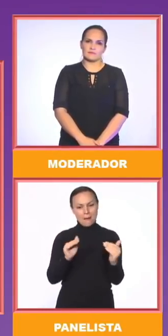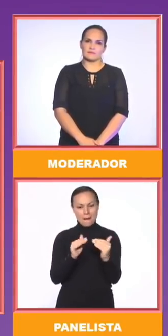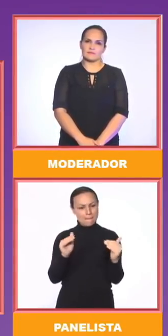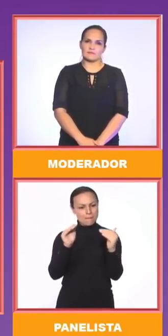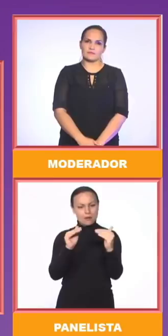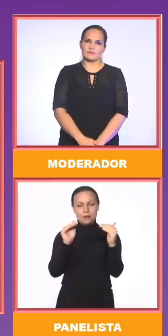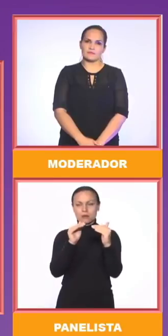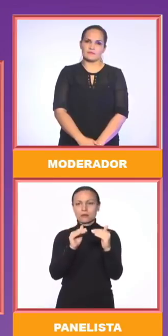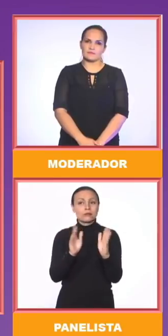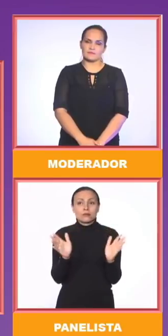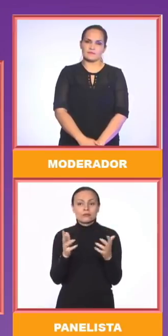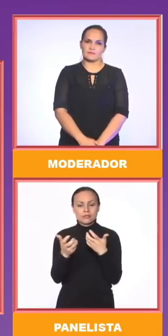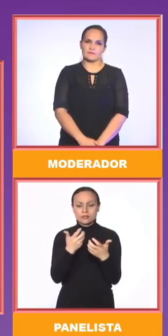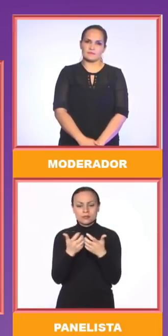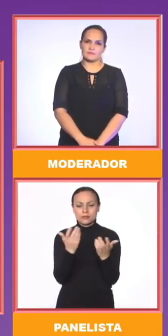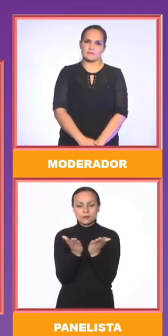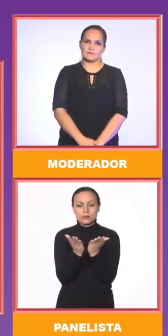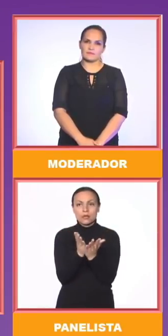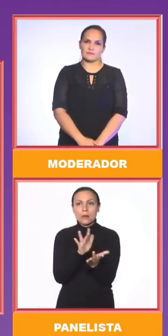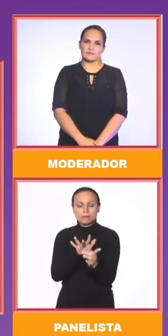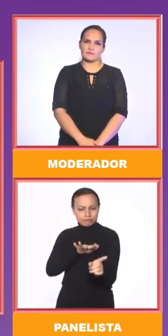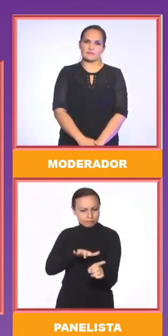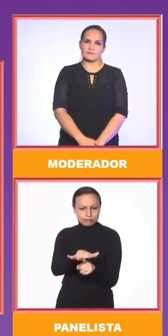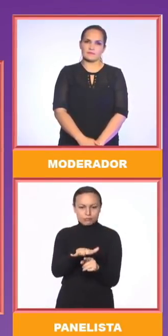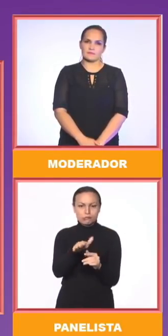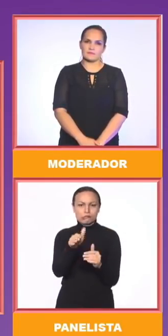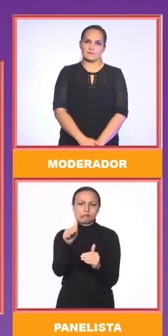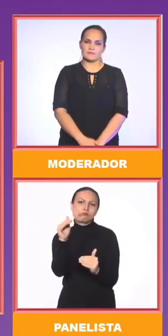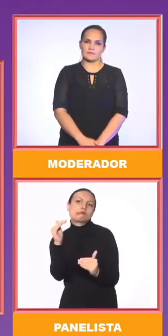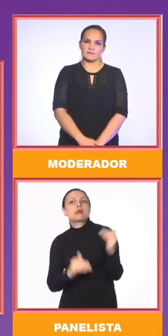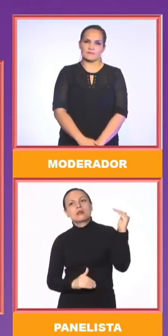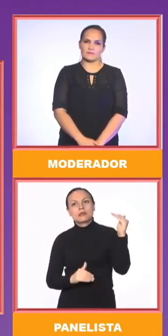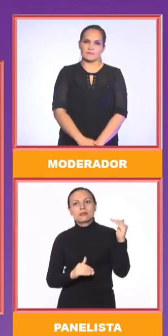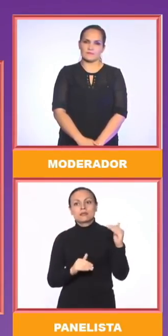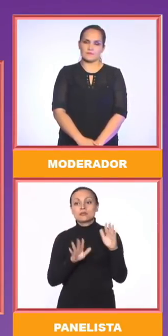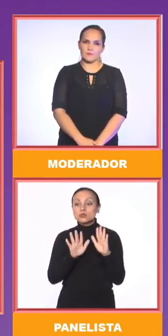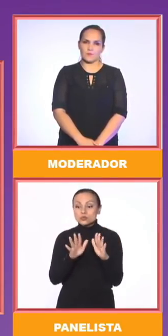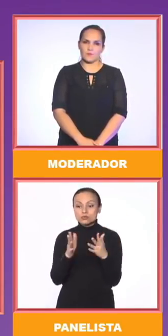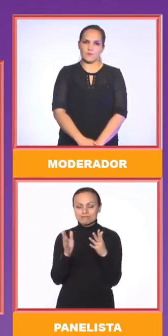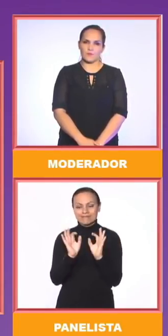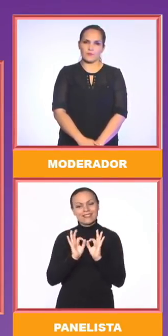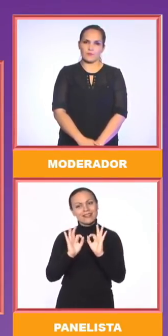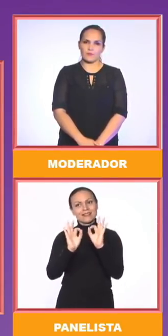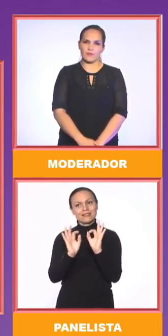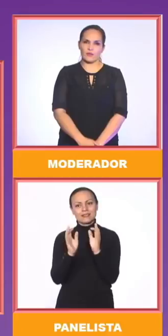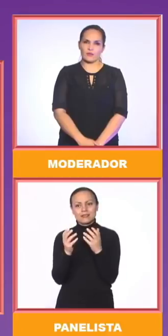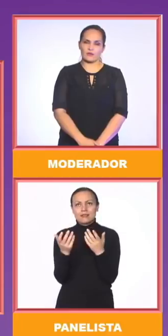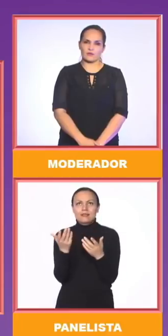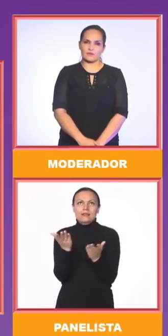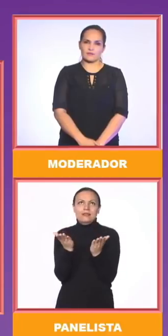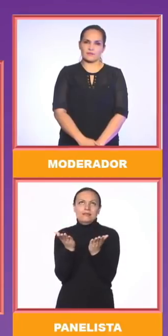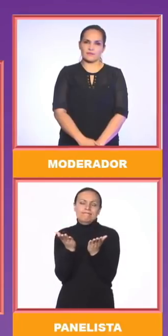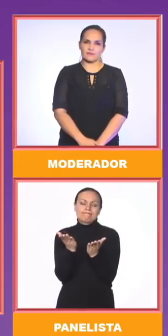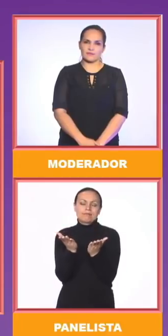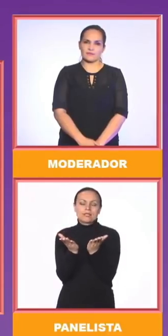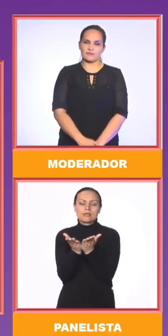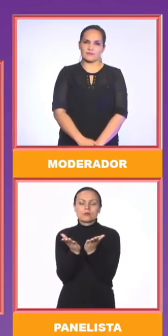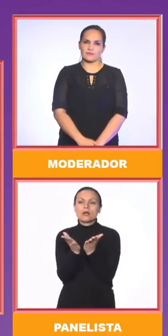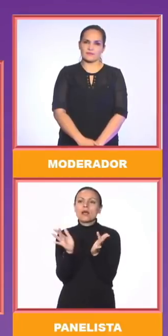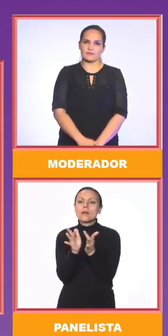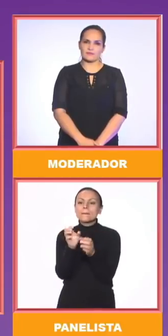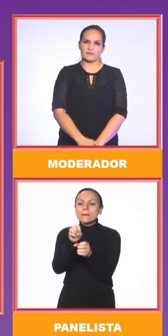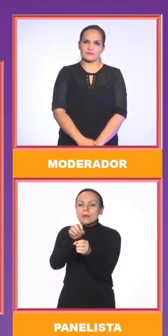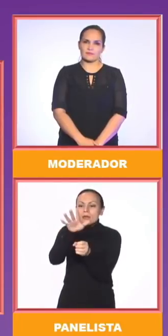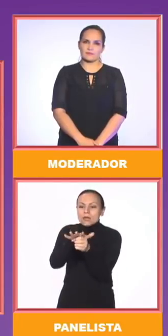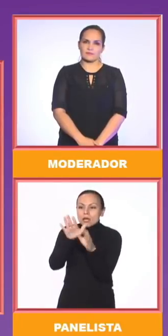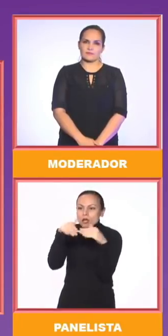mejoremos la calidad de la educación pública, no será posible que la educación sea un